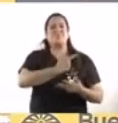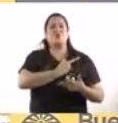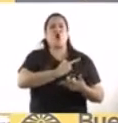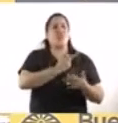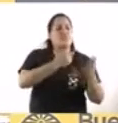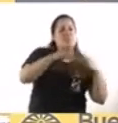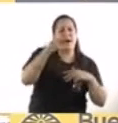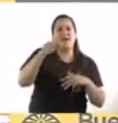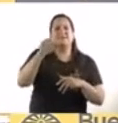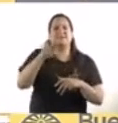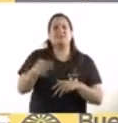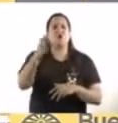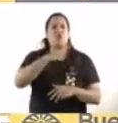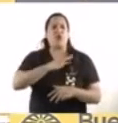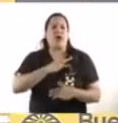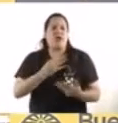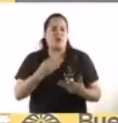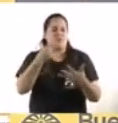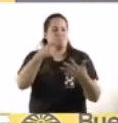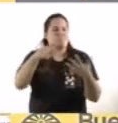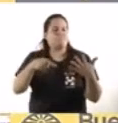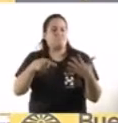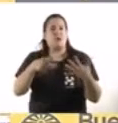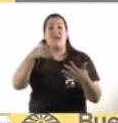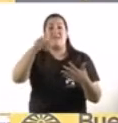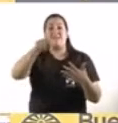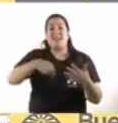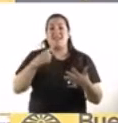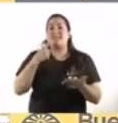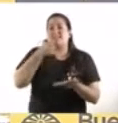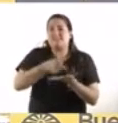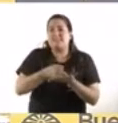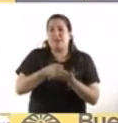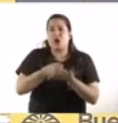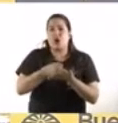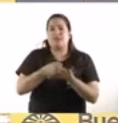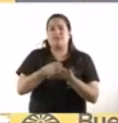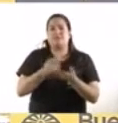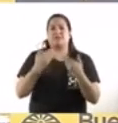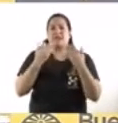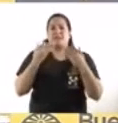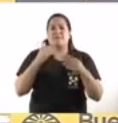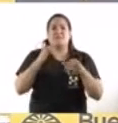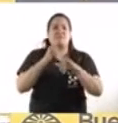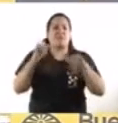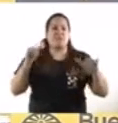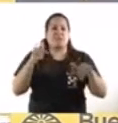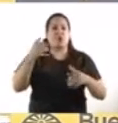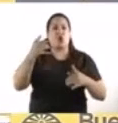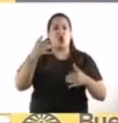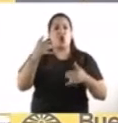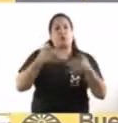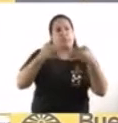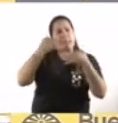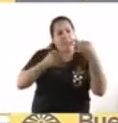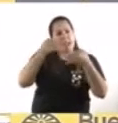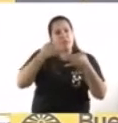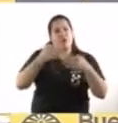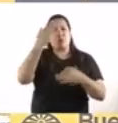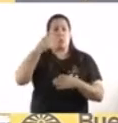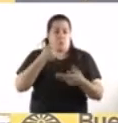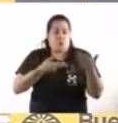decisiones que tomamos, las tomamos en base a la evidencia. Las tomamos en base a estos datos y las compartimos de forma totalmente transparente.